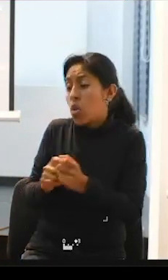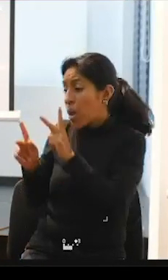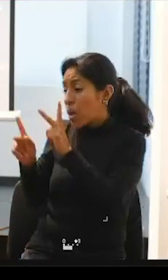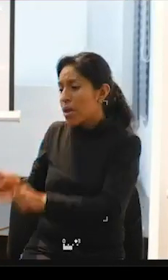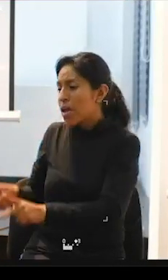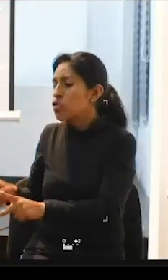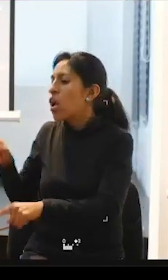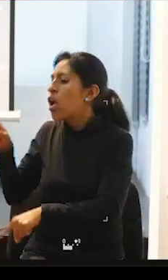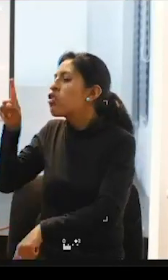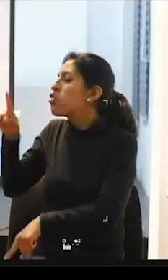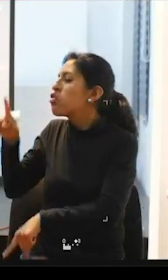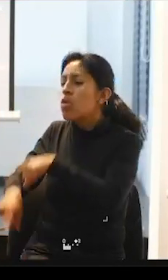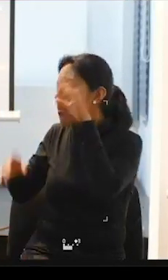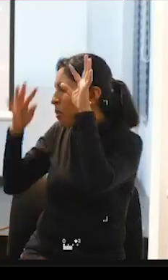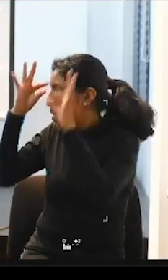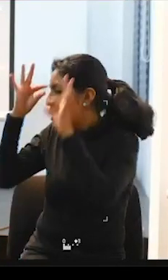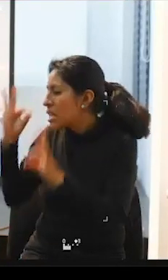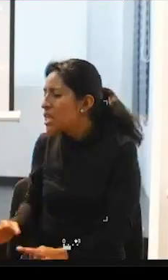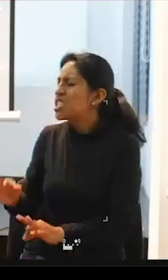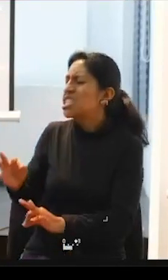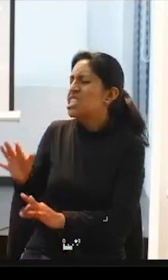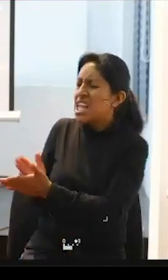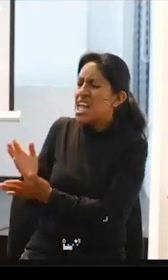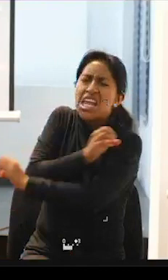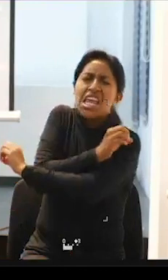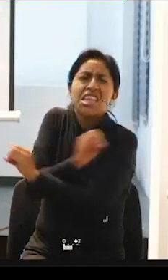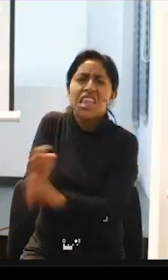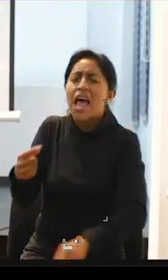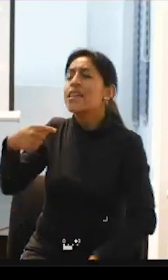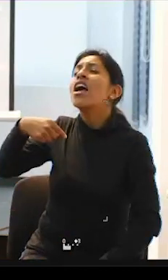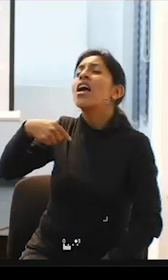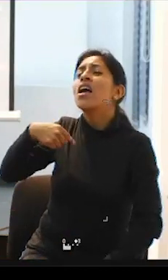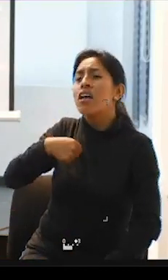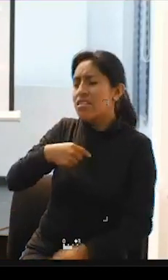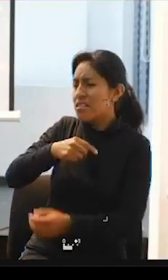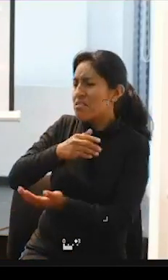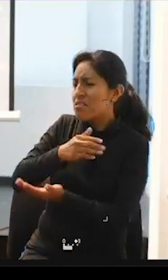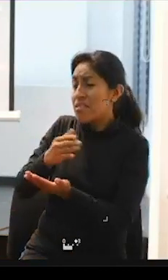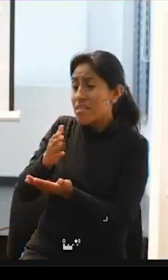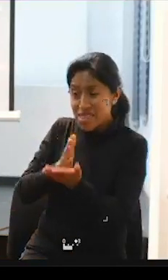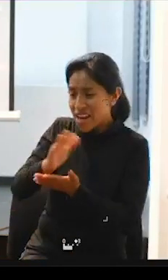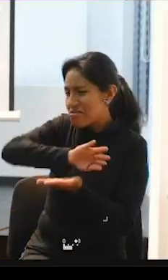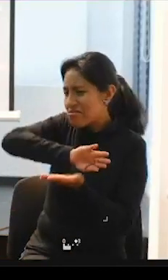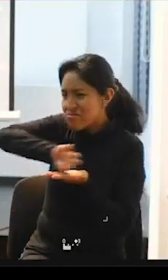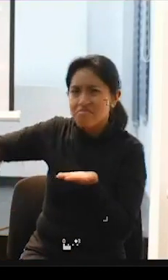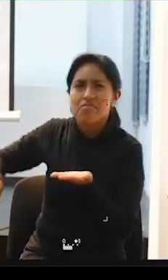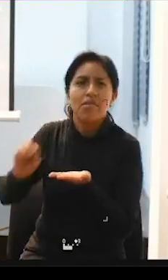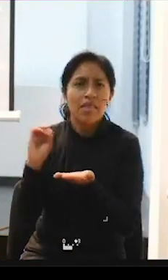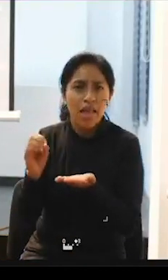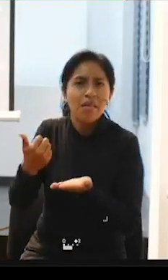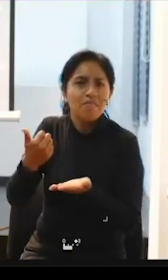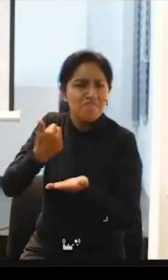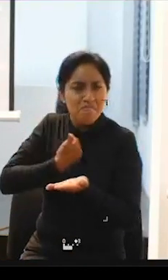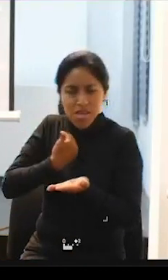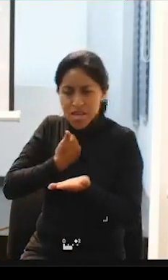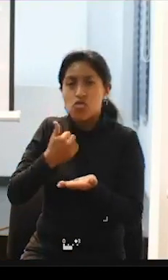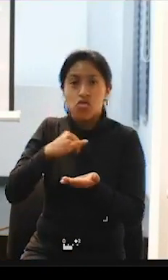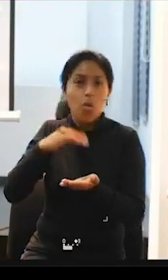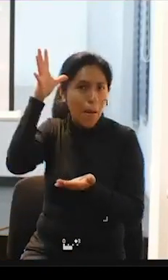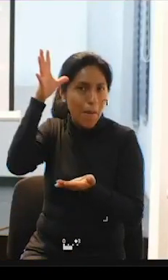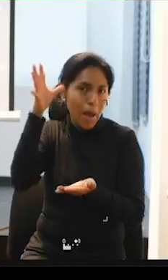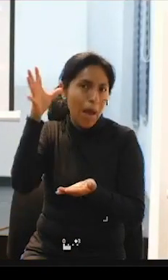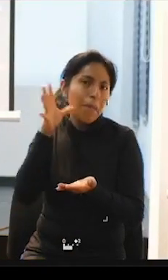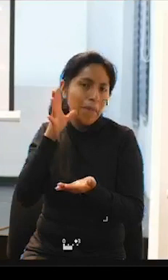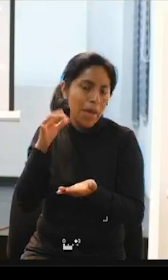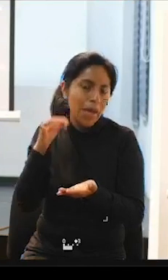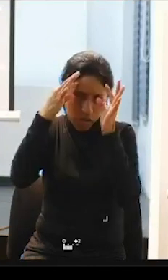no tienen derecho a nada ¿no? eso podría decirles en resumen de todo esto yo creo que vida